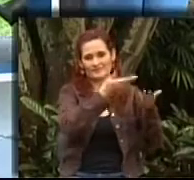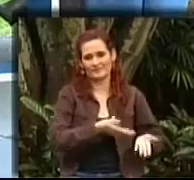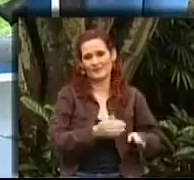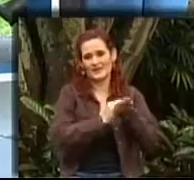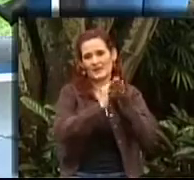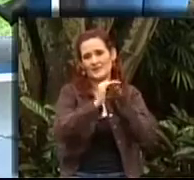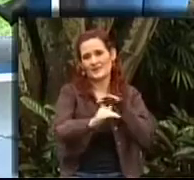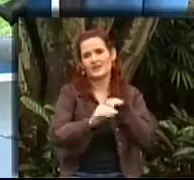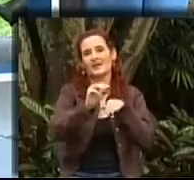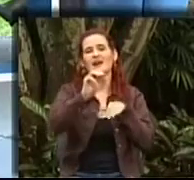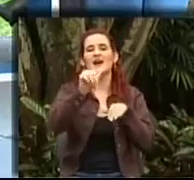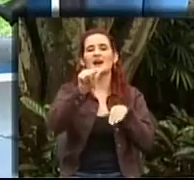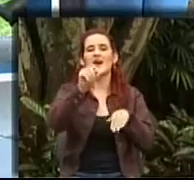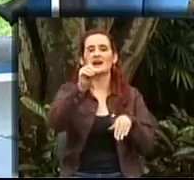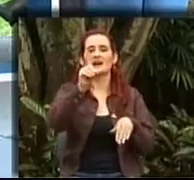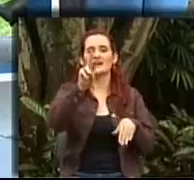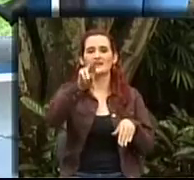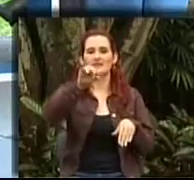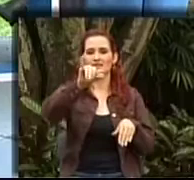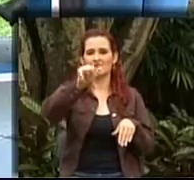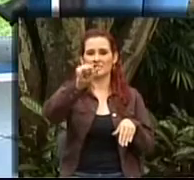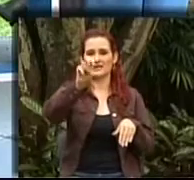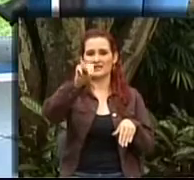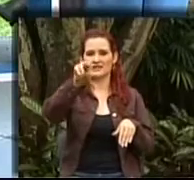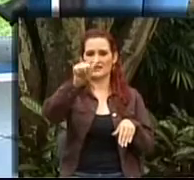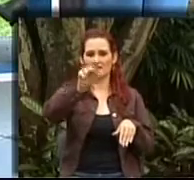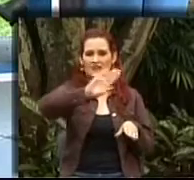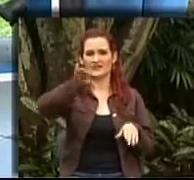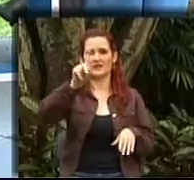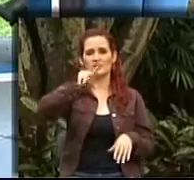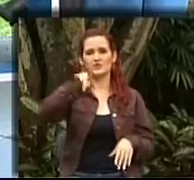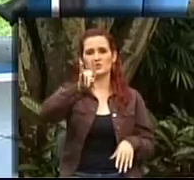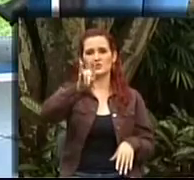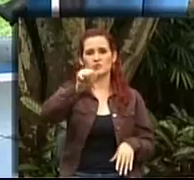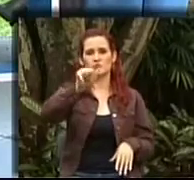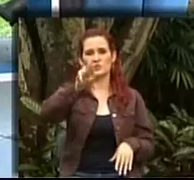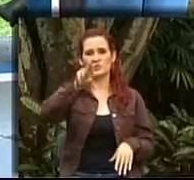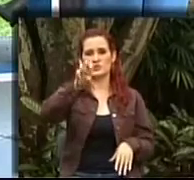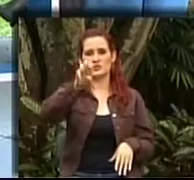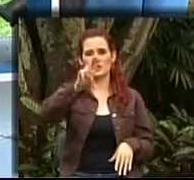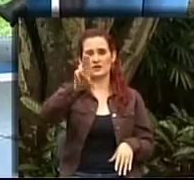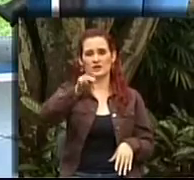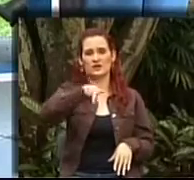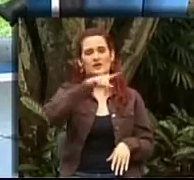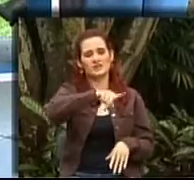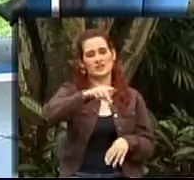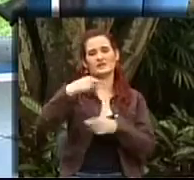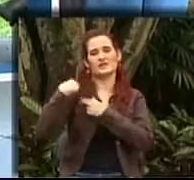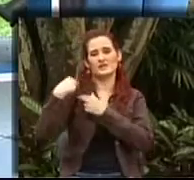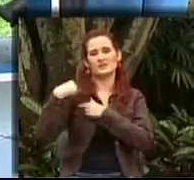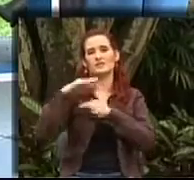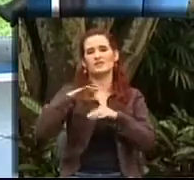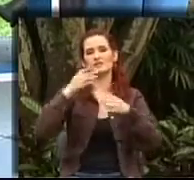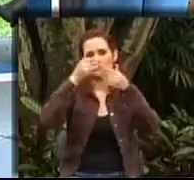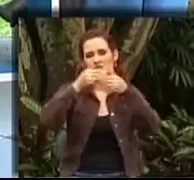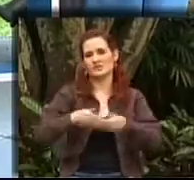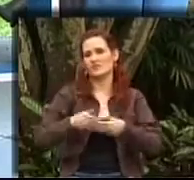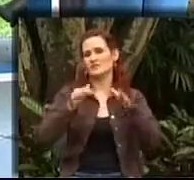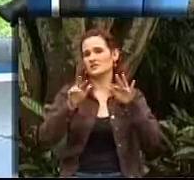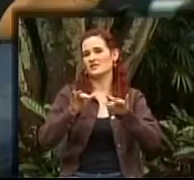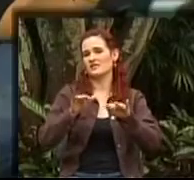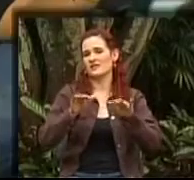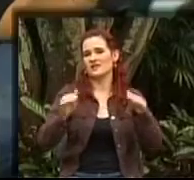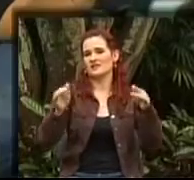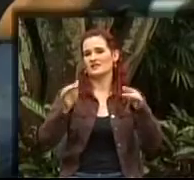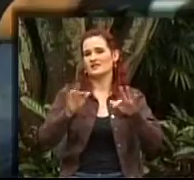de la unidad de discapacidad de la Secretaría de Bienestar Social. Buenos días y bienvenida. Muy buenos días. ¿Cómo están? días. Bien, Ya tenemos varias llamadas